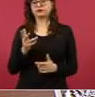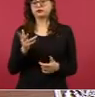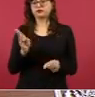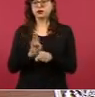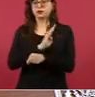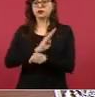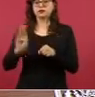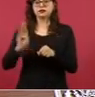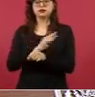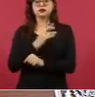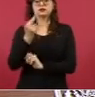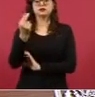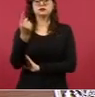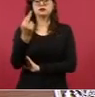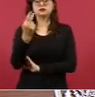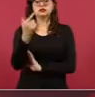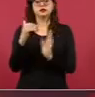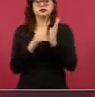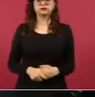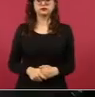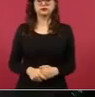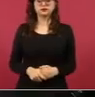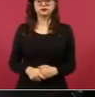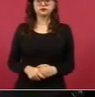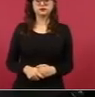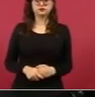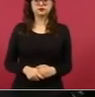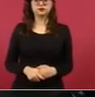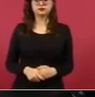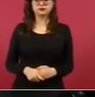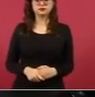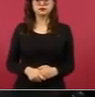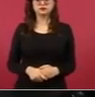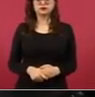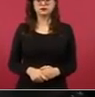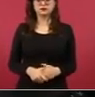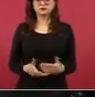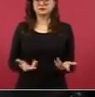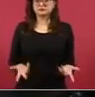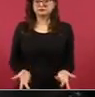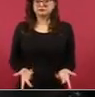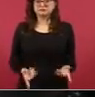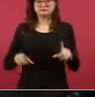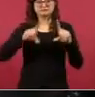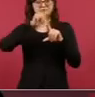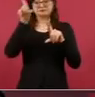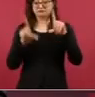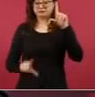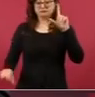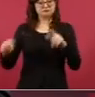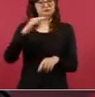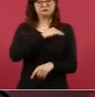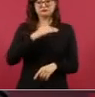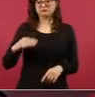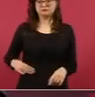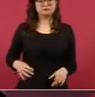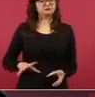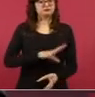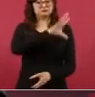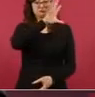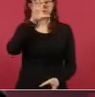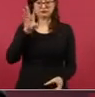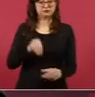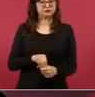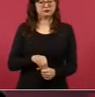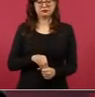de familias, todos los municipios. Yo acabo de ir al